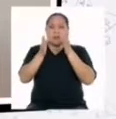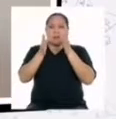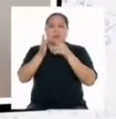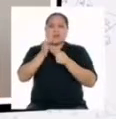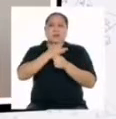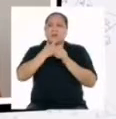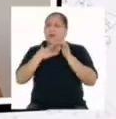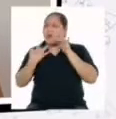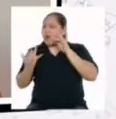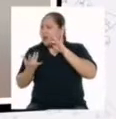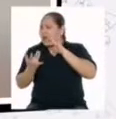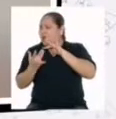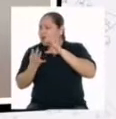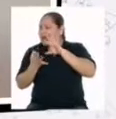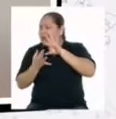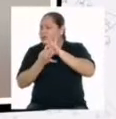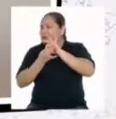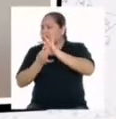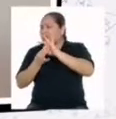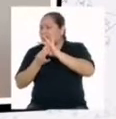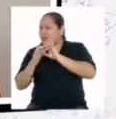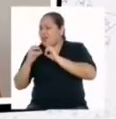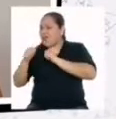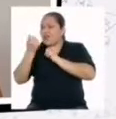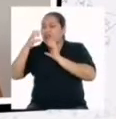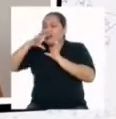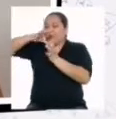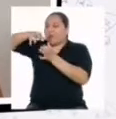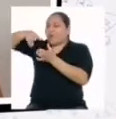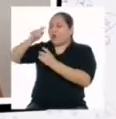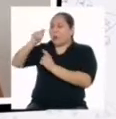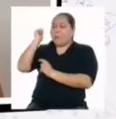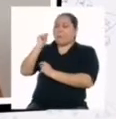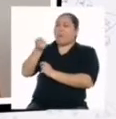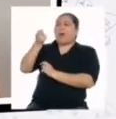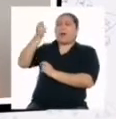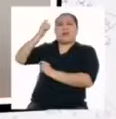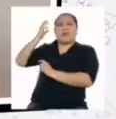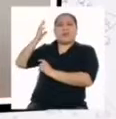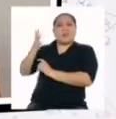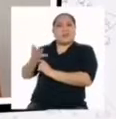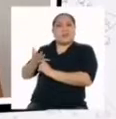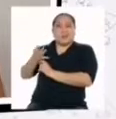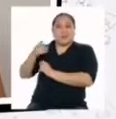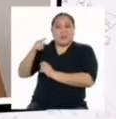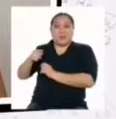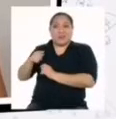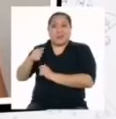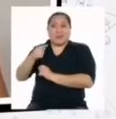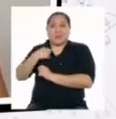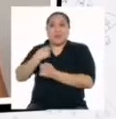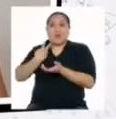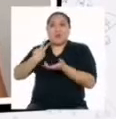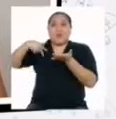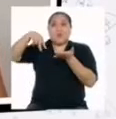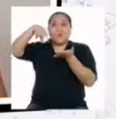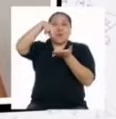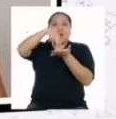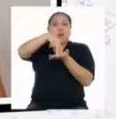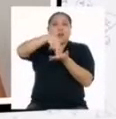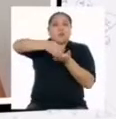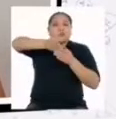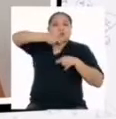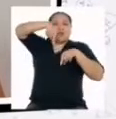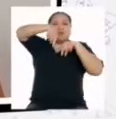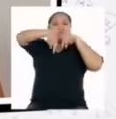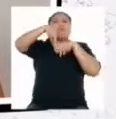Siento una gran conexión con otro mundo mágico. Y cada vez que me paro en el escenario con